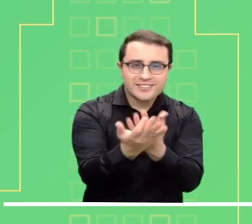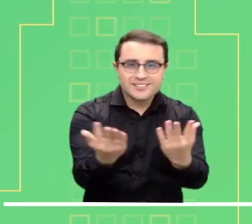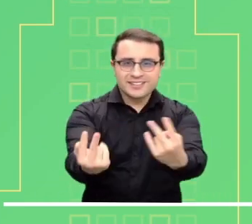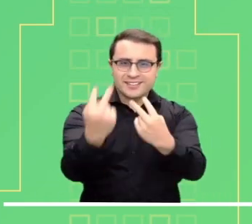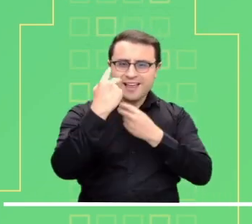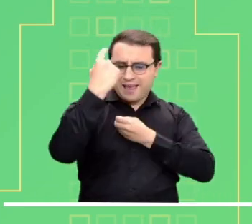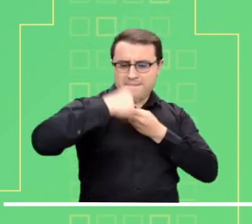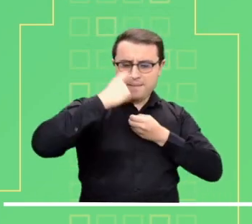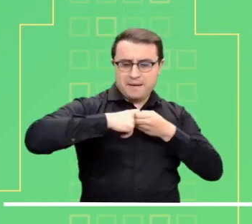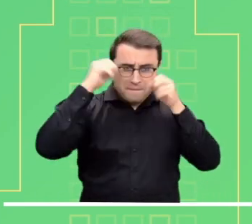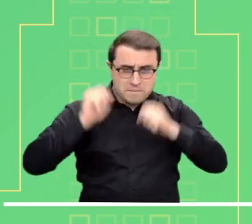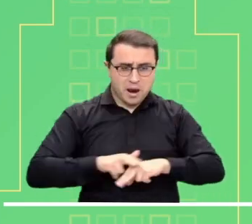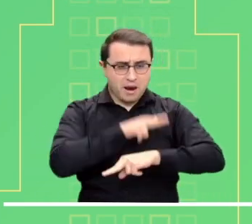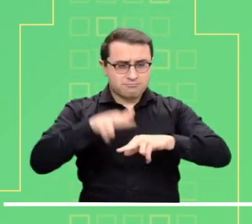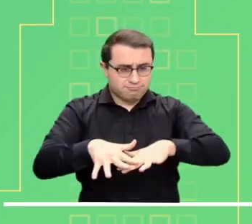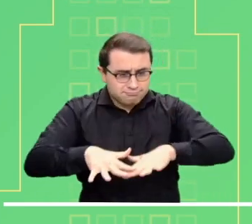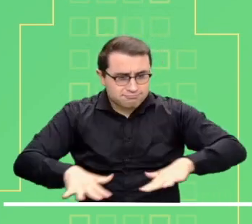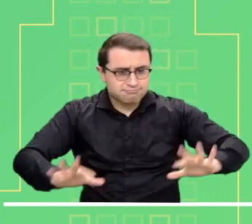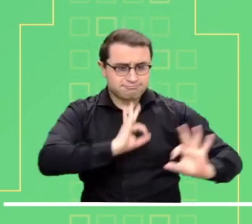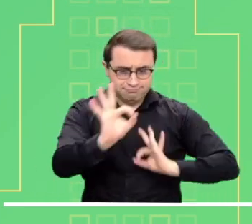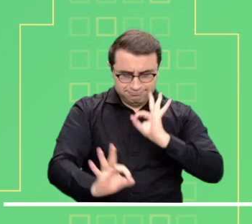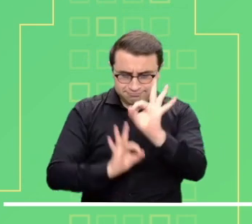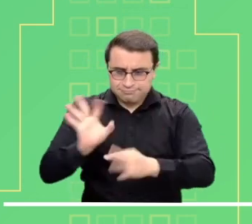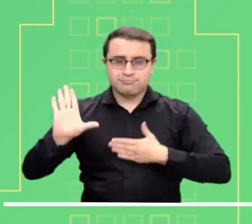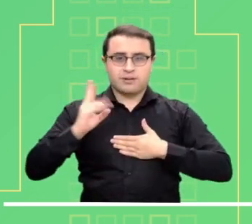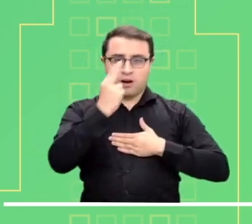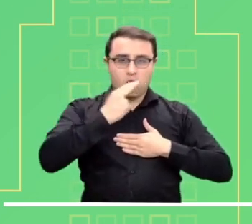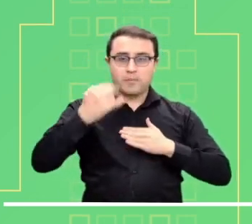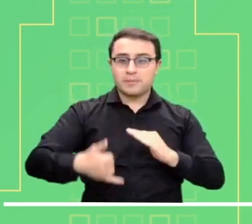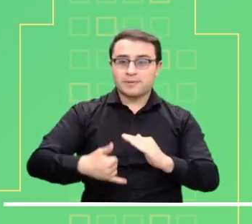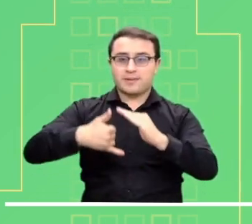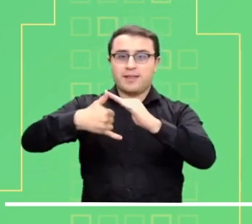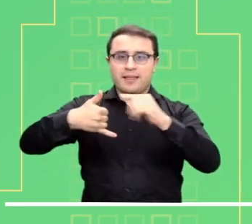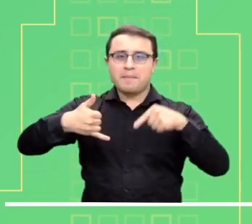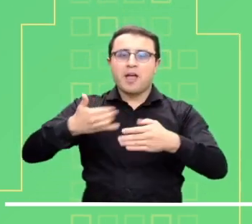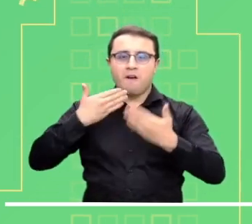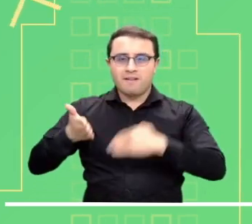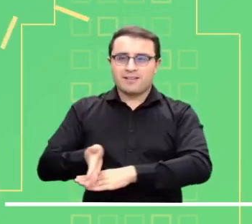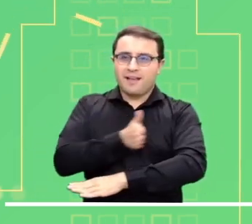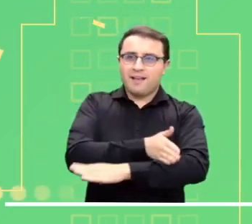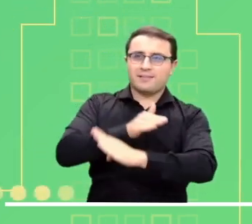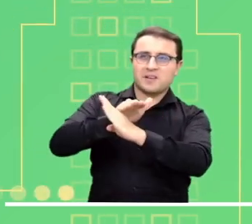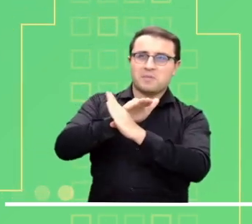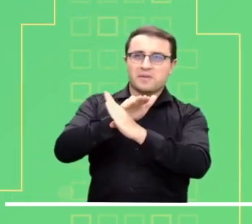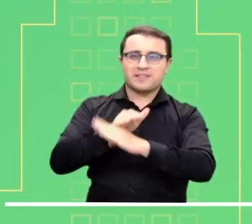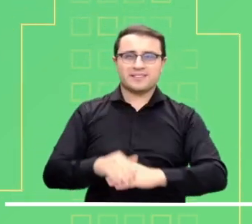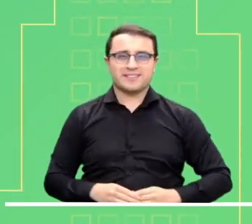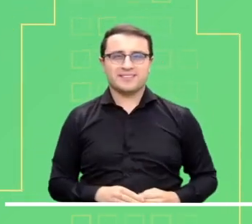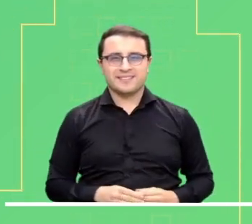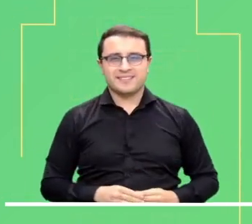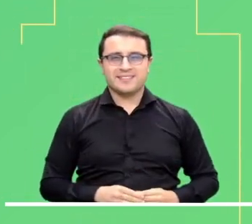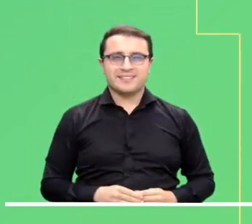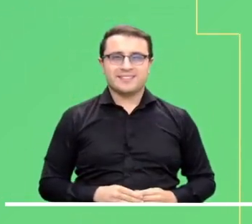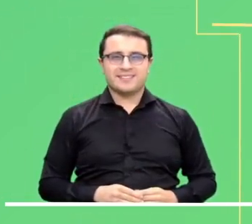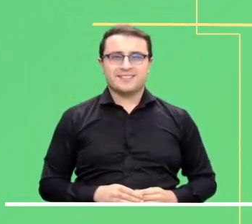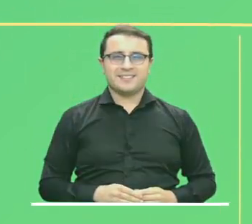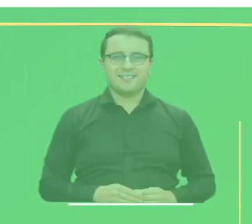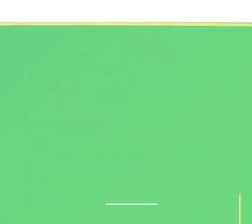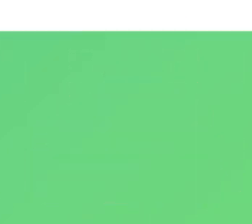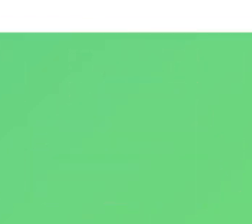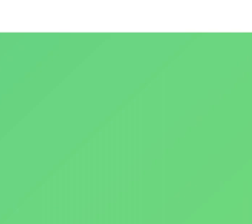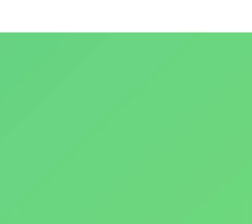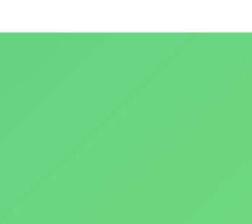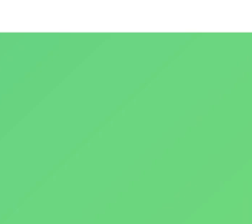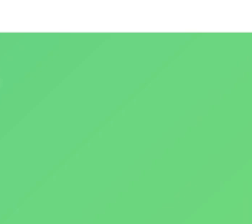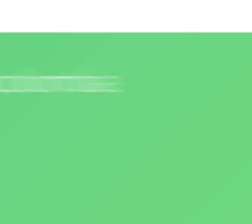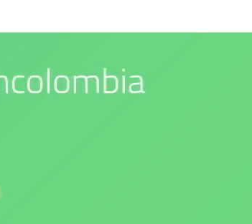Alerta naranja por tiempo lluvioso en el centro y norte del Pacífico. Los esperamos en nuestras redes sociales. Nuestro